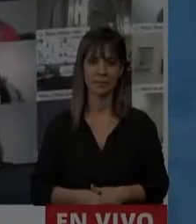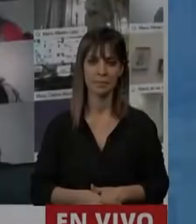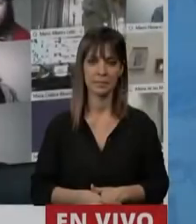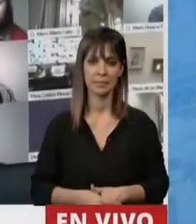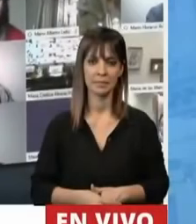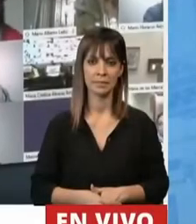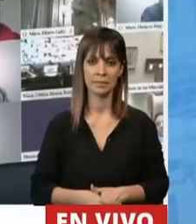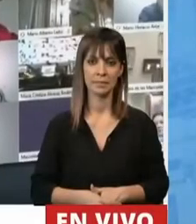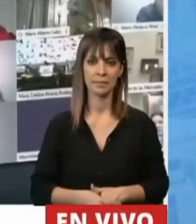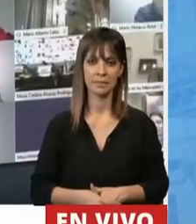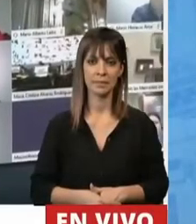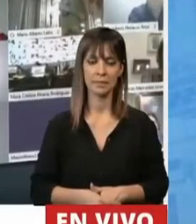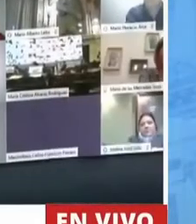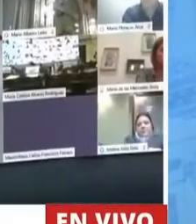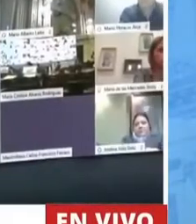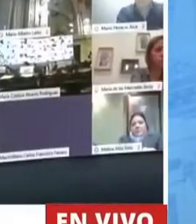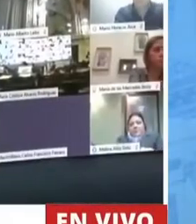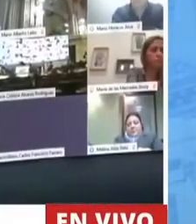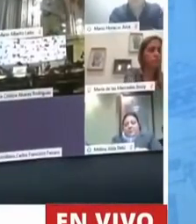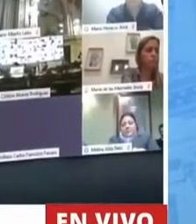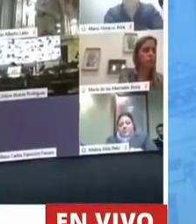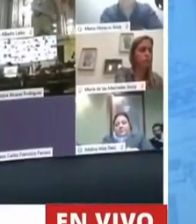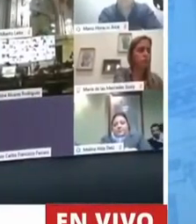Tiene la palabra el diputado Ignacio Torres.